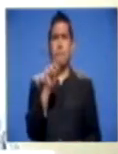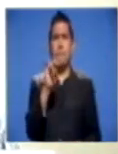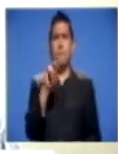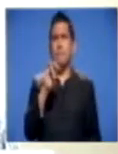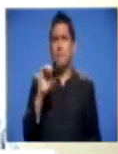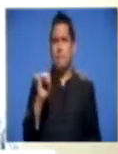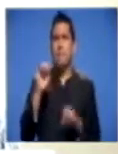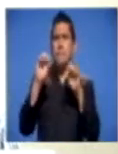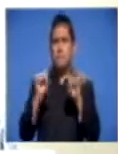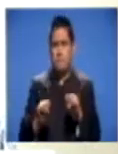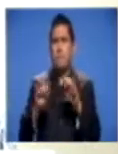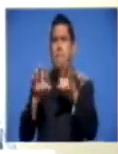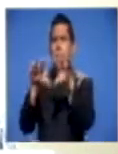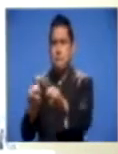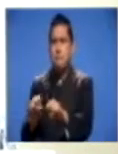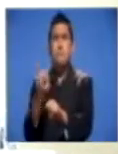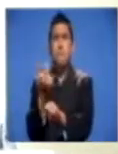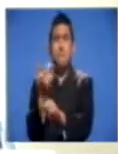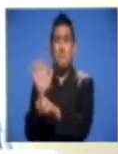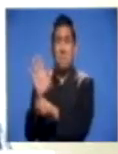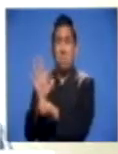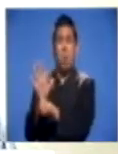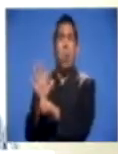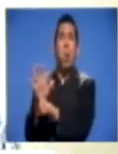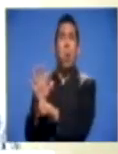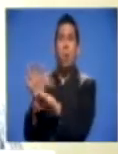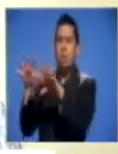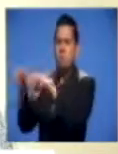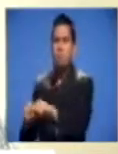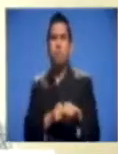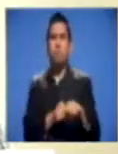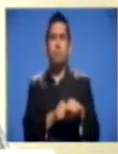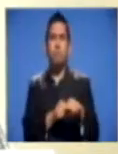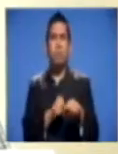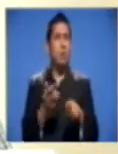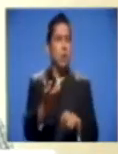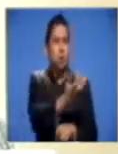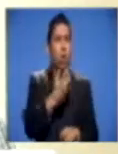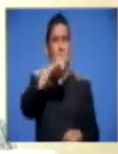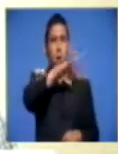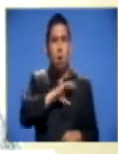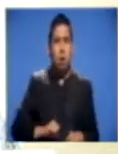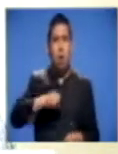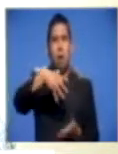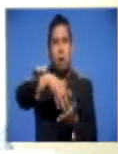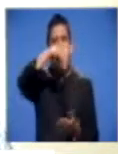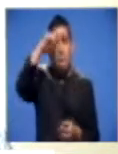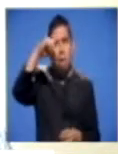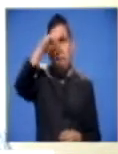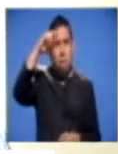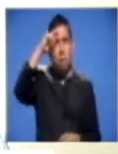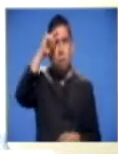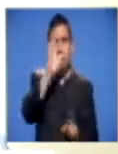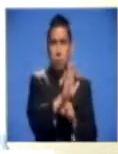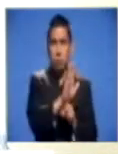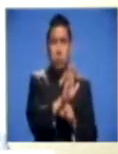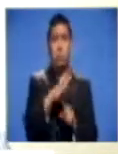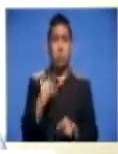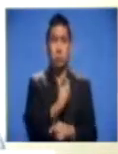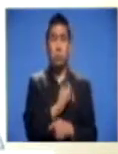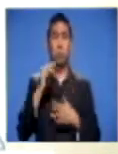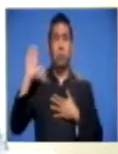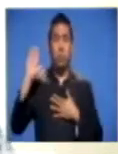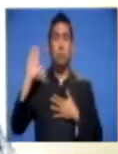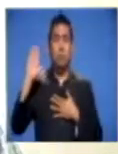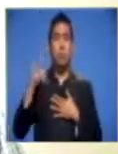incautar todo ese dinero malavido que proviene del esfuerzo de los salvadoreños. Ese es nuestro compromiso